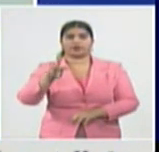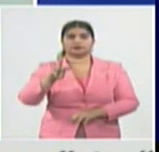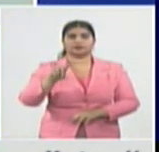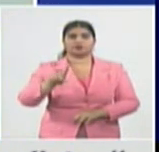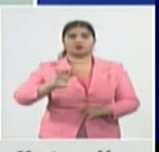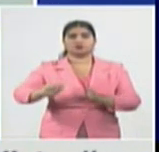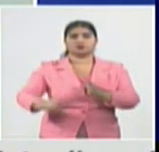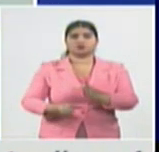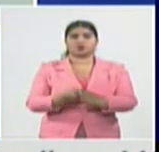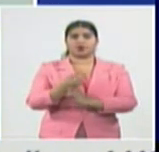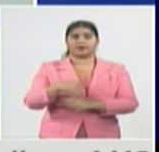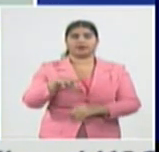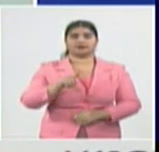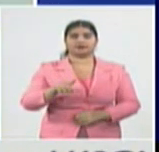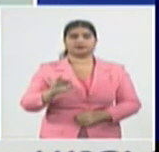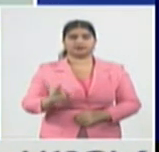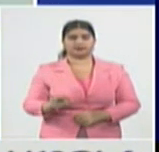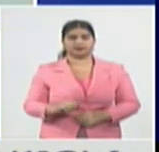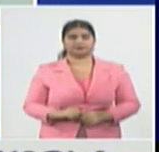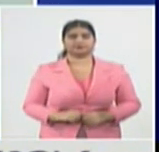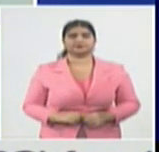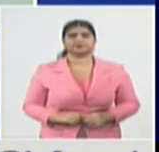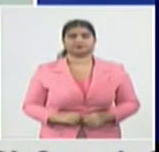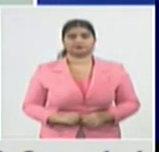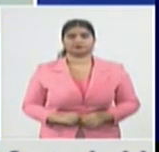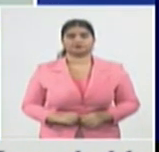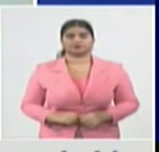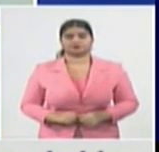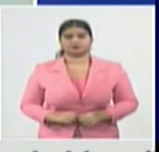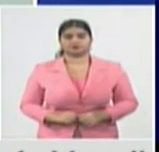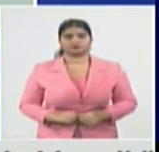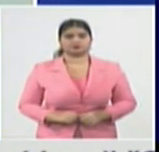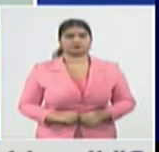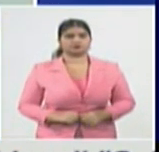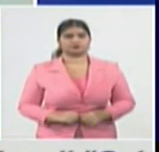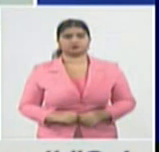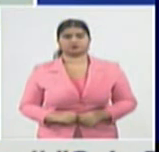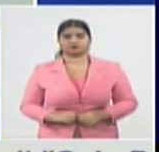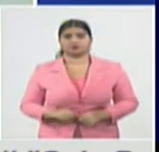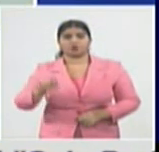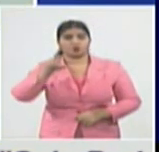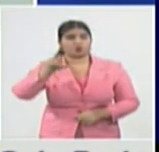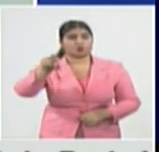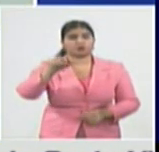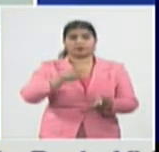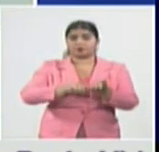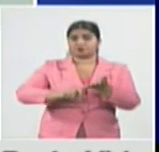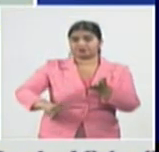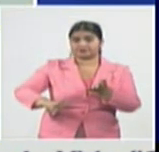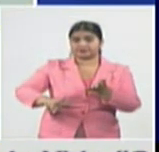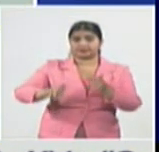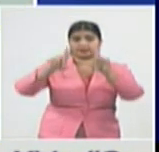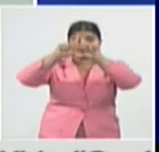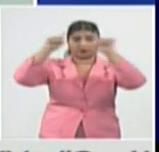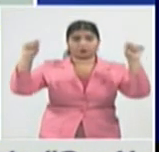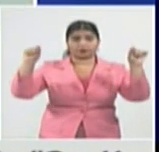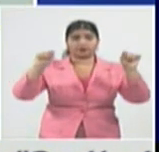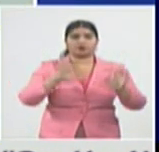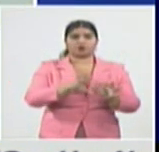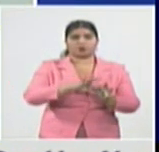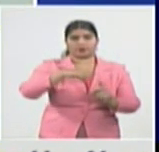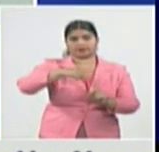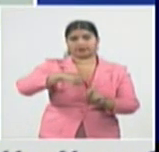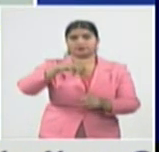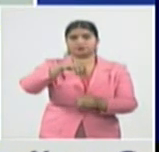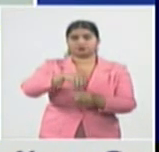Maya, con 17 casos. Y cerramos con Guantánamo, con 177 casos autóctonos